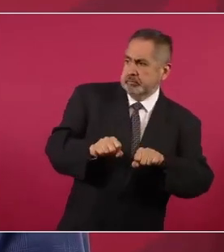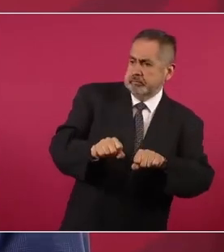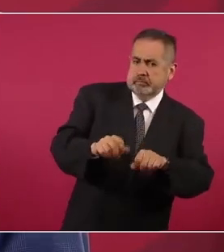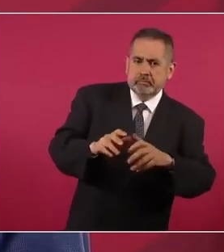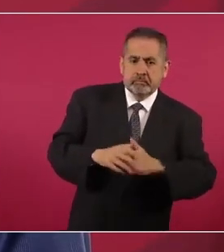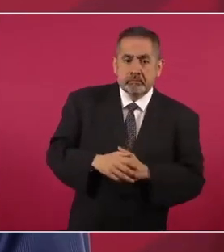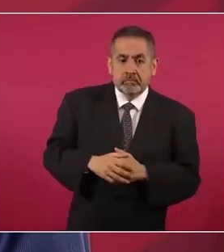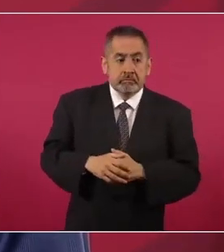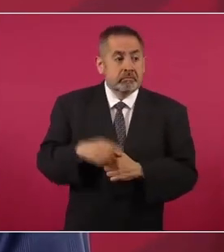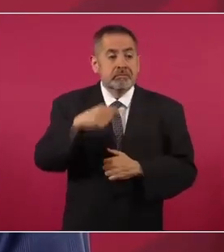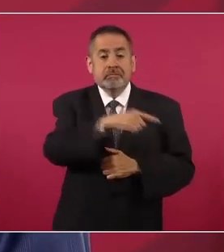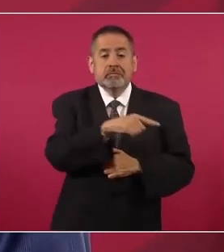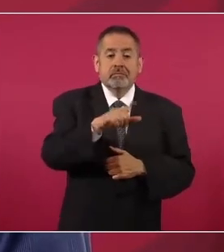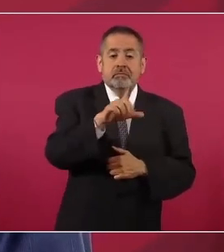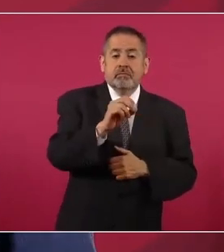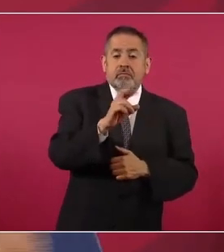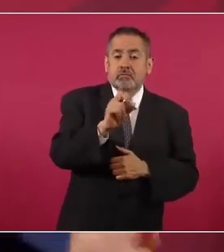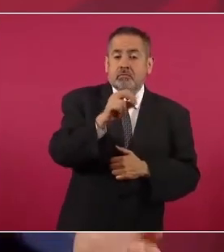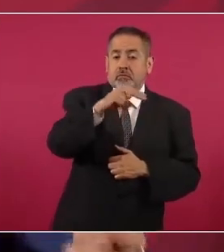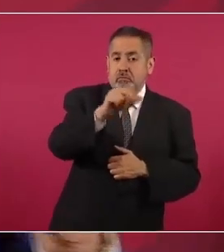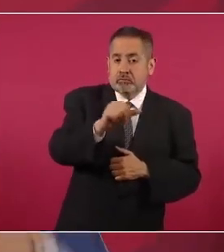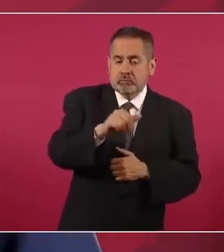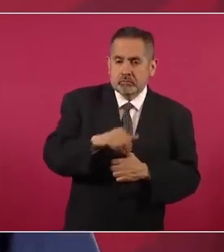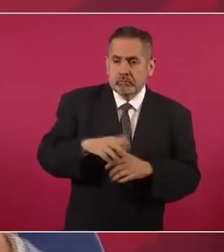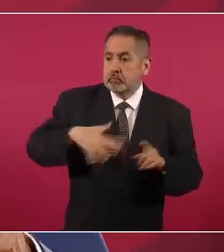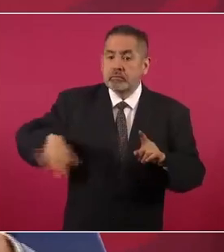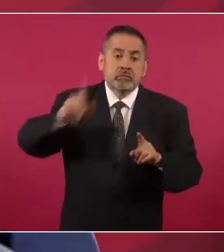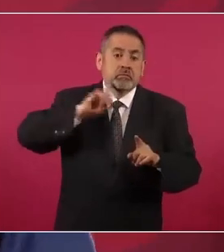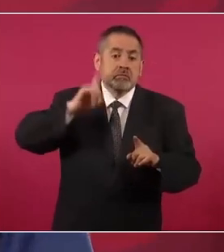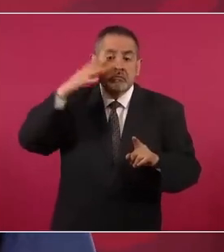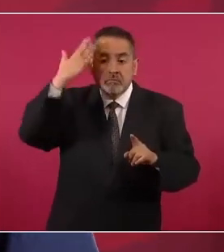A Loroña, sí. Pero señoras,